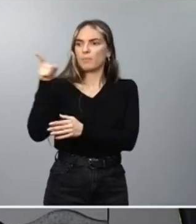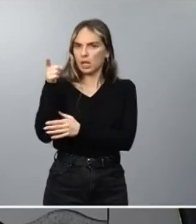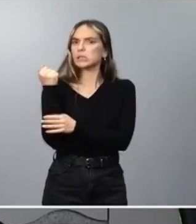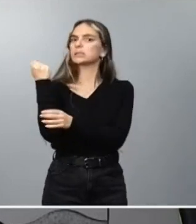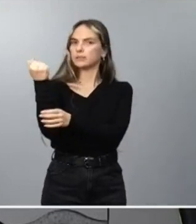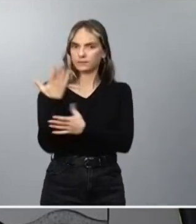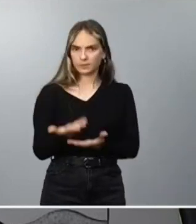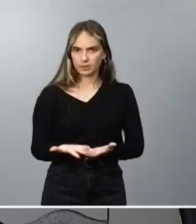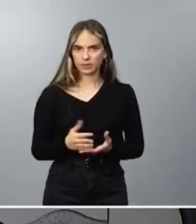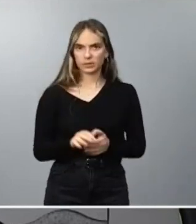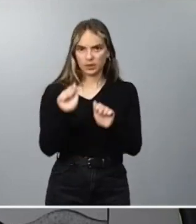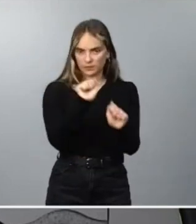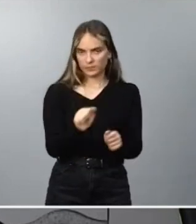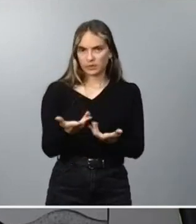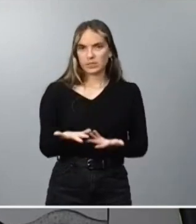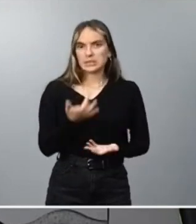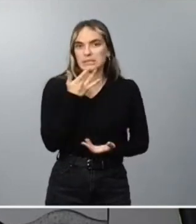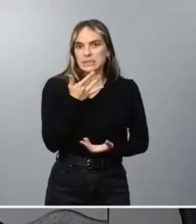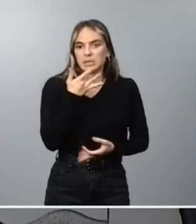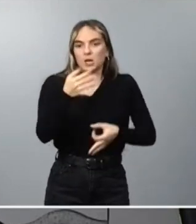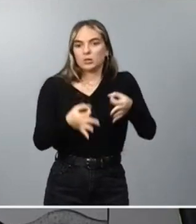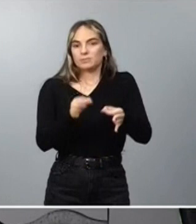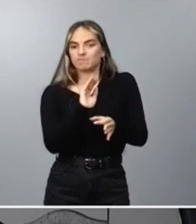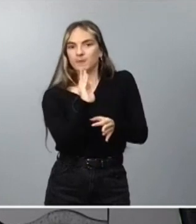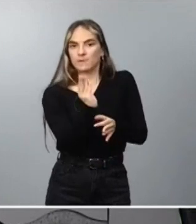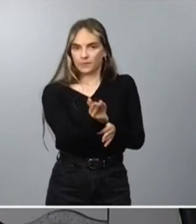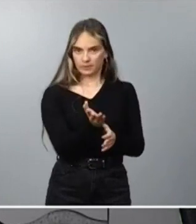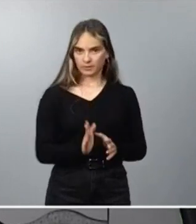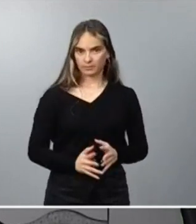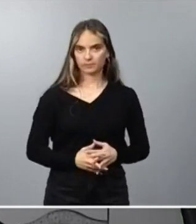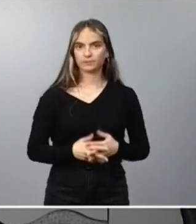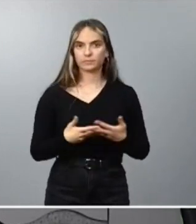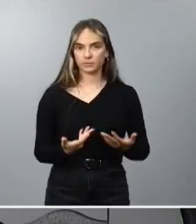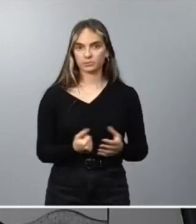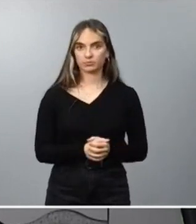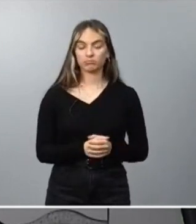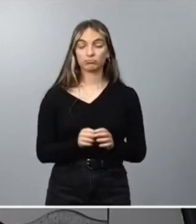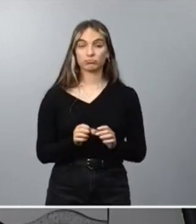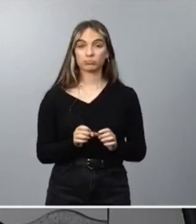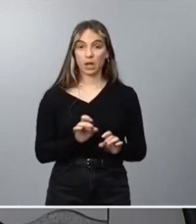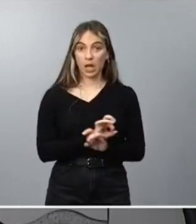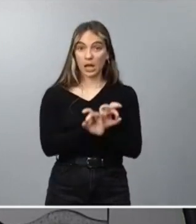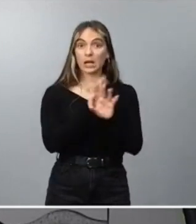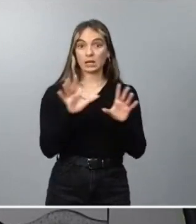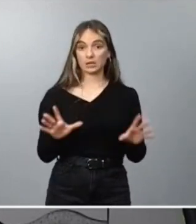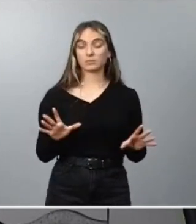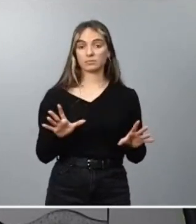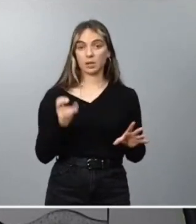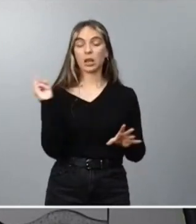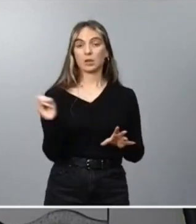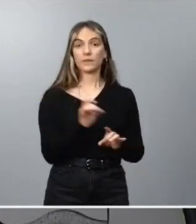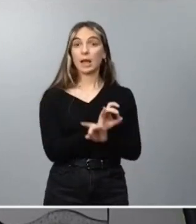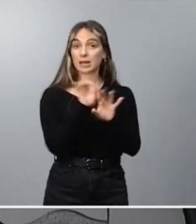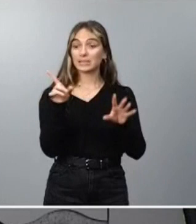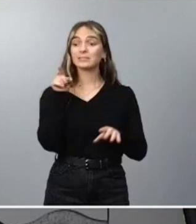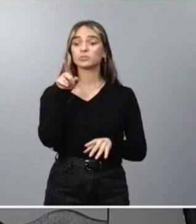de que pueda haber alguna implicación jurídica sobre lo que allí ocurre, y con clarificación expresa por parte del comisario, de que era